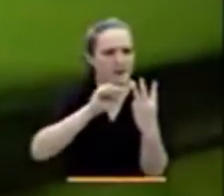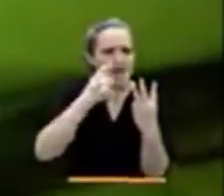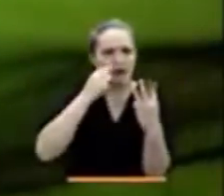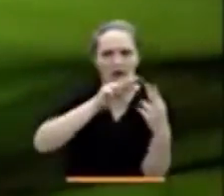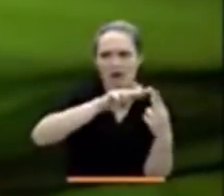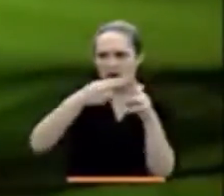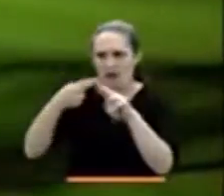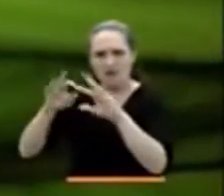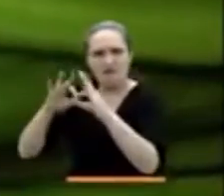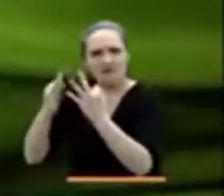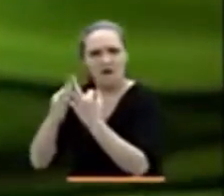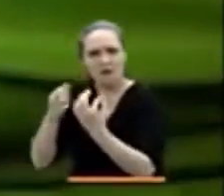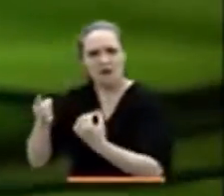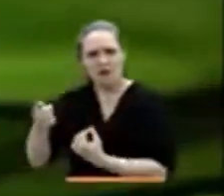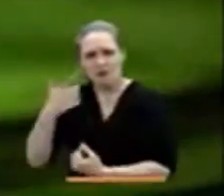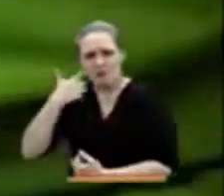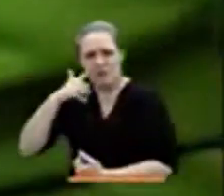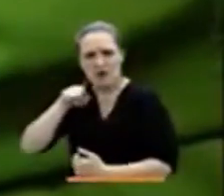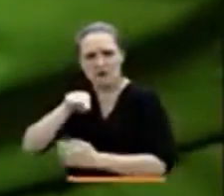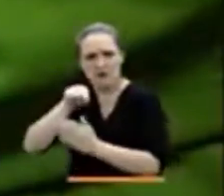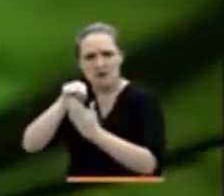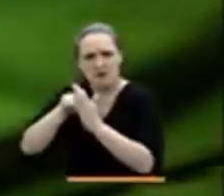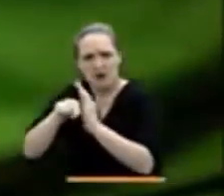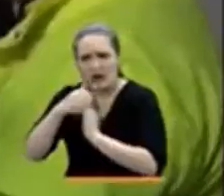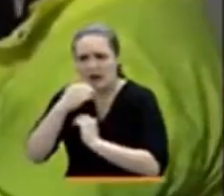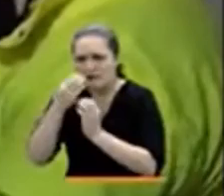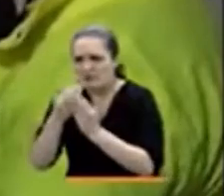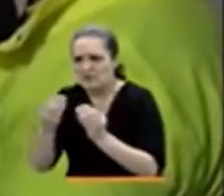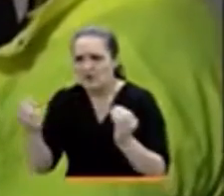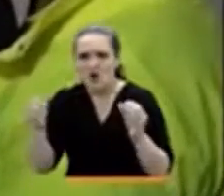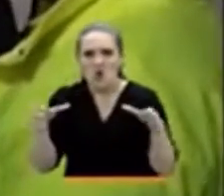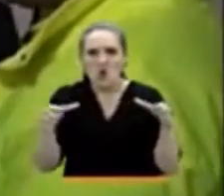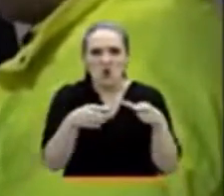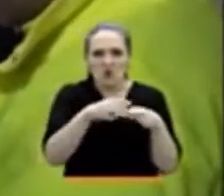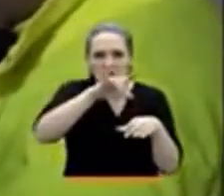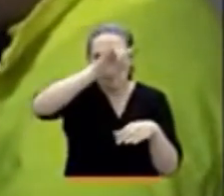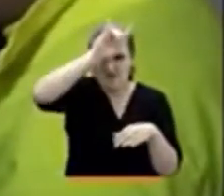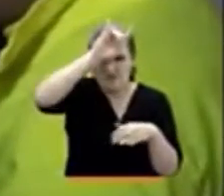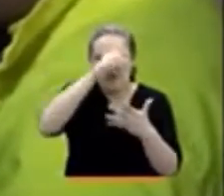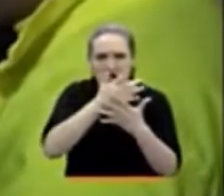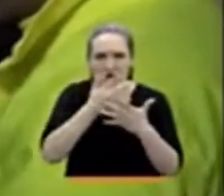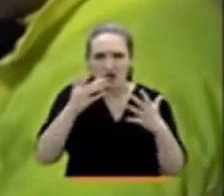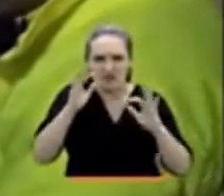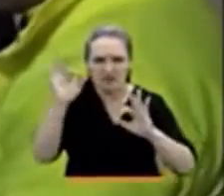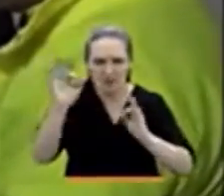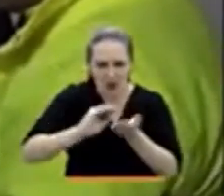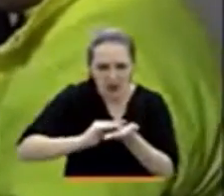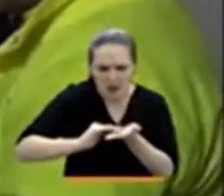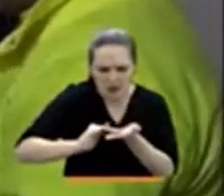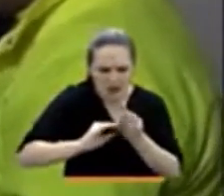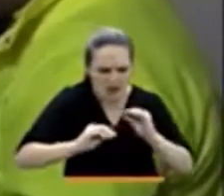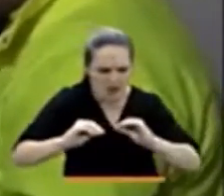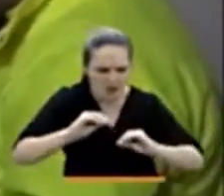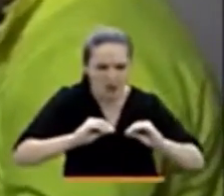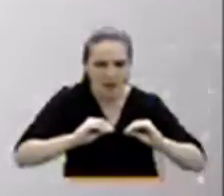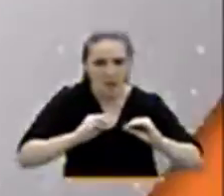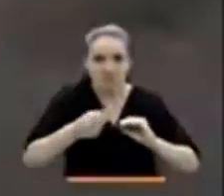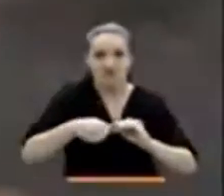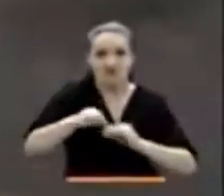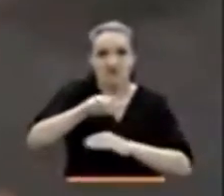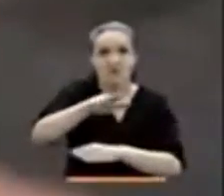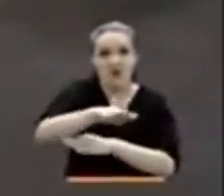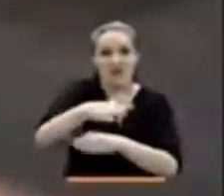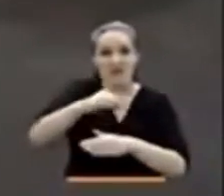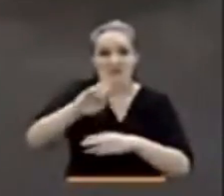detalles revelados por las autoridades, harían parte de una secta satánica. Esta tarde la Fiscalía les imputará los cargos.